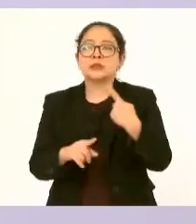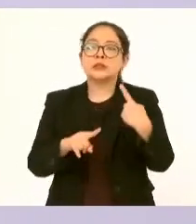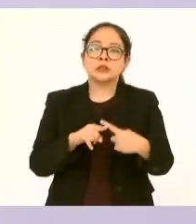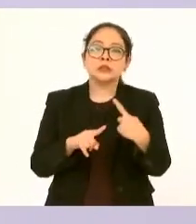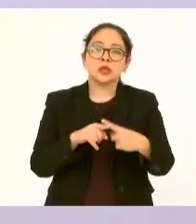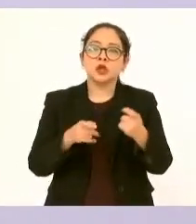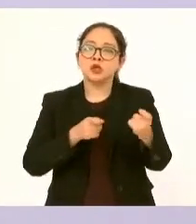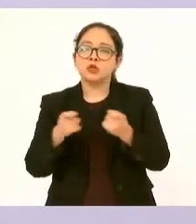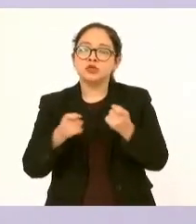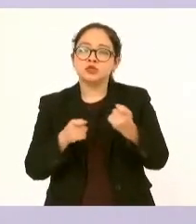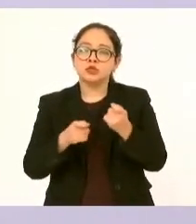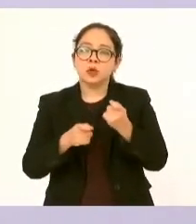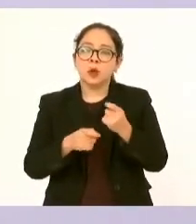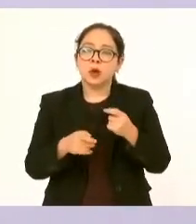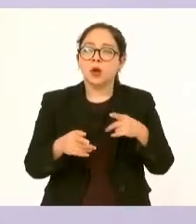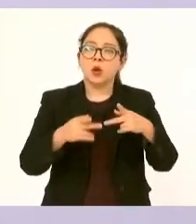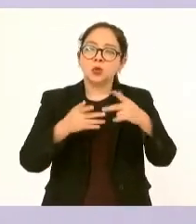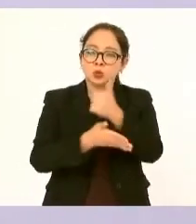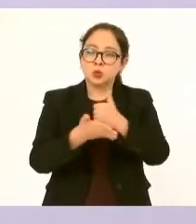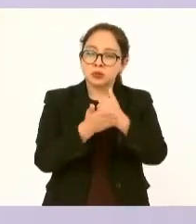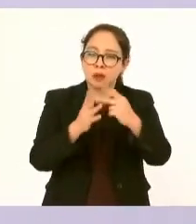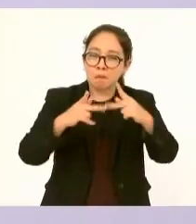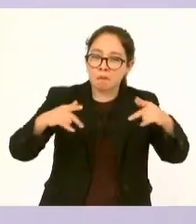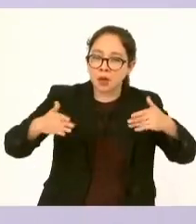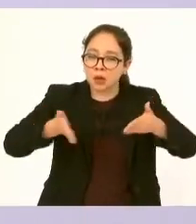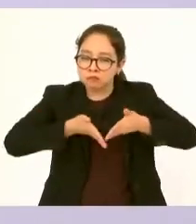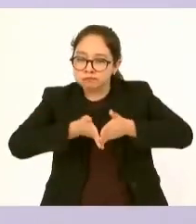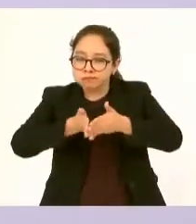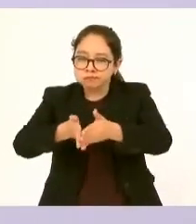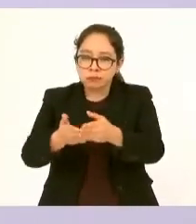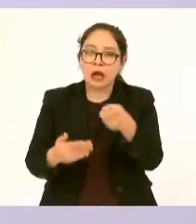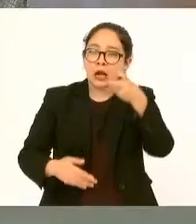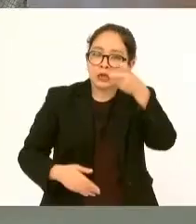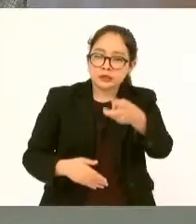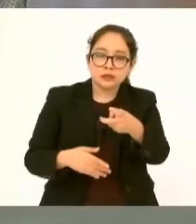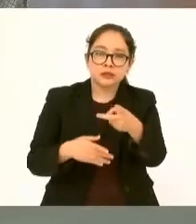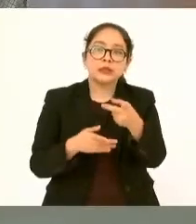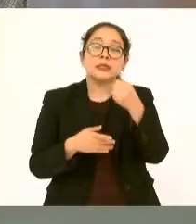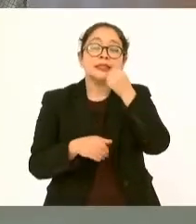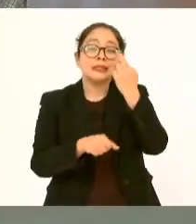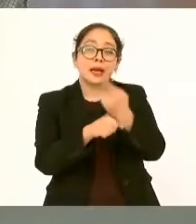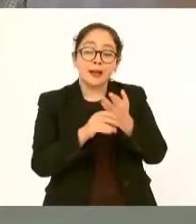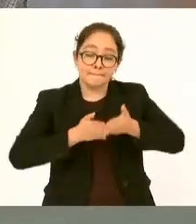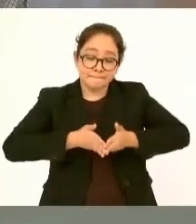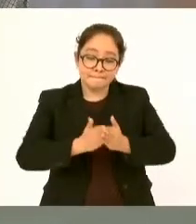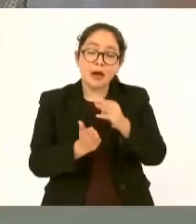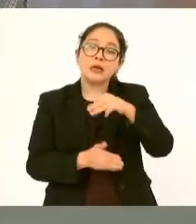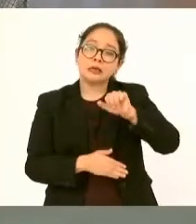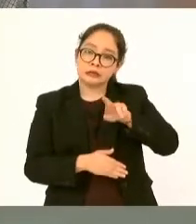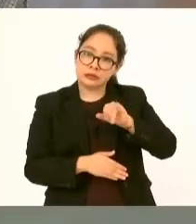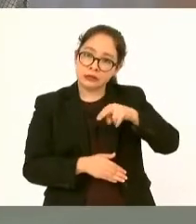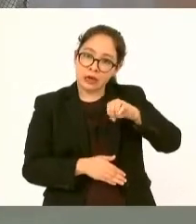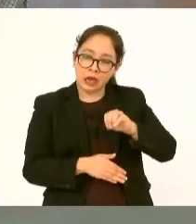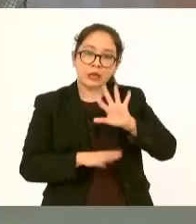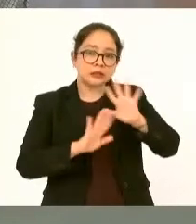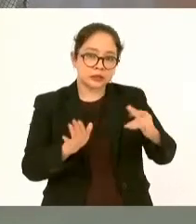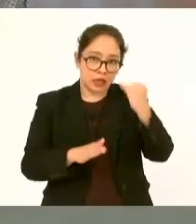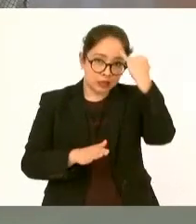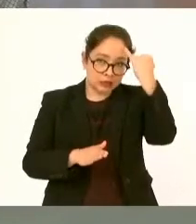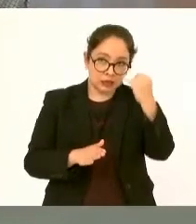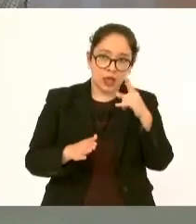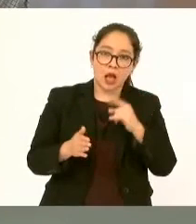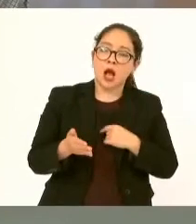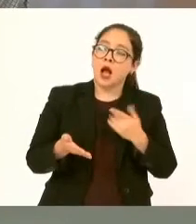de marina y enviado una iniciativa de reforma al congreso